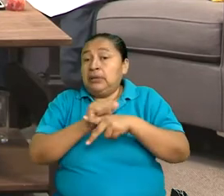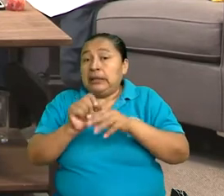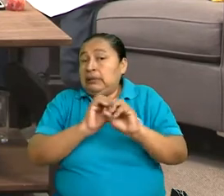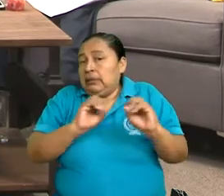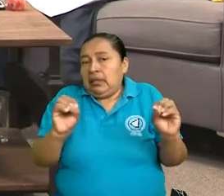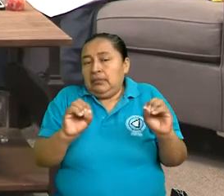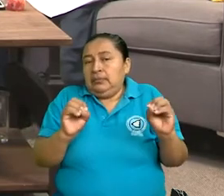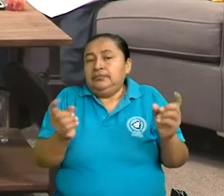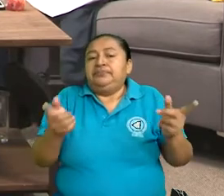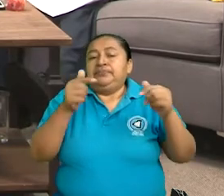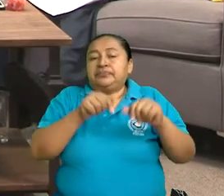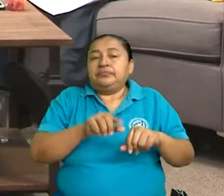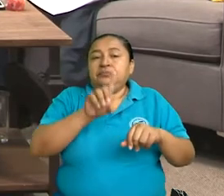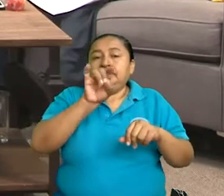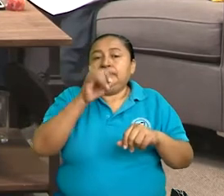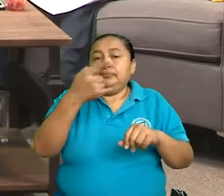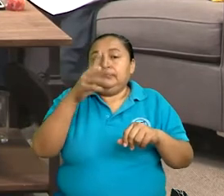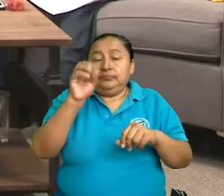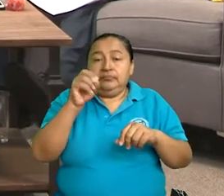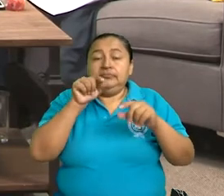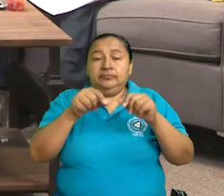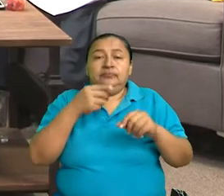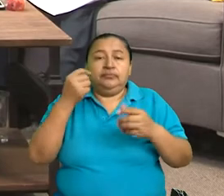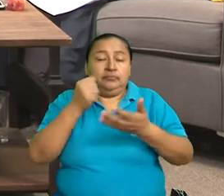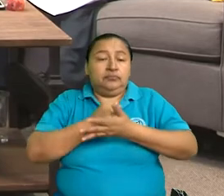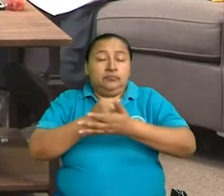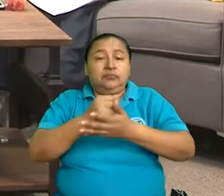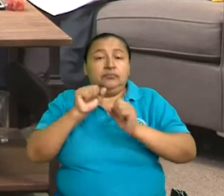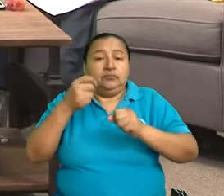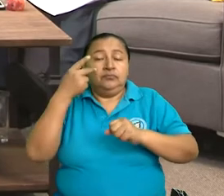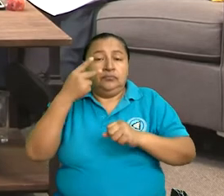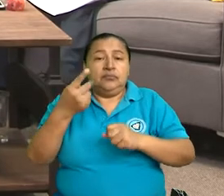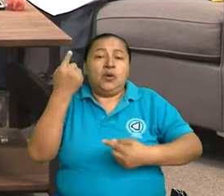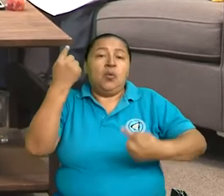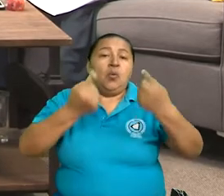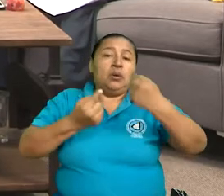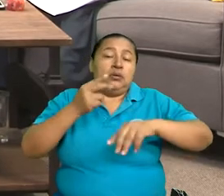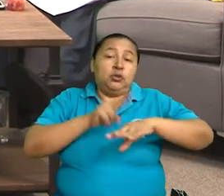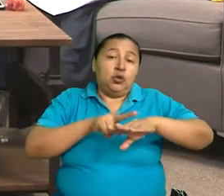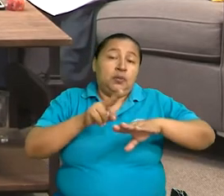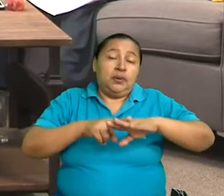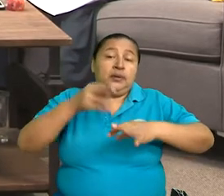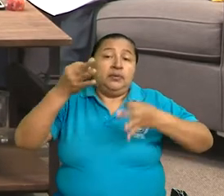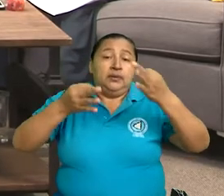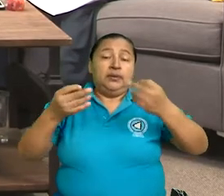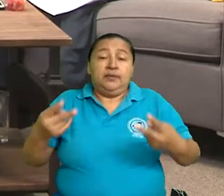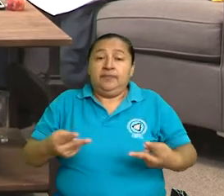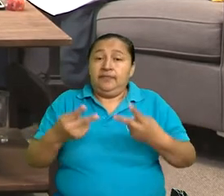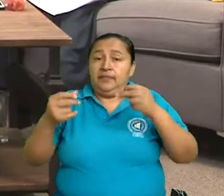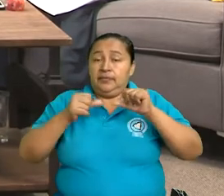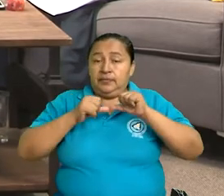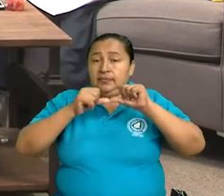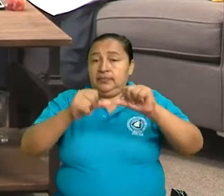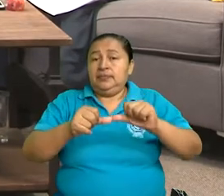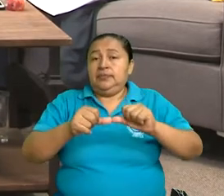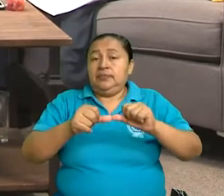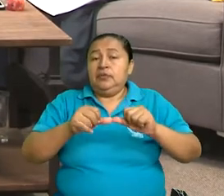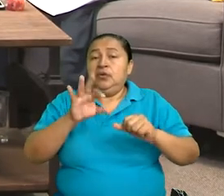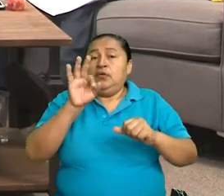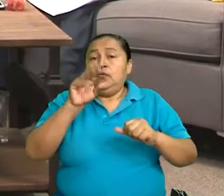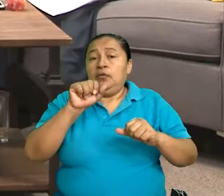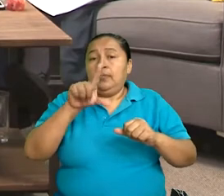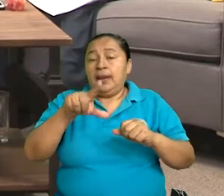Entonces, el disquesto jurídico nos permite identificar cuáles son las normas jurídicas que tienen una vigencia formal,